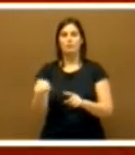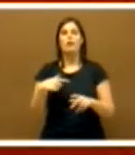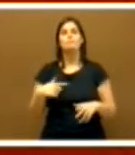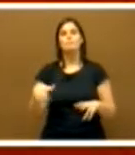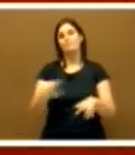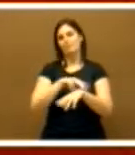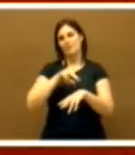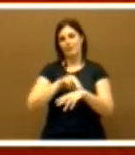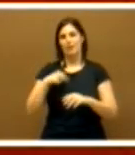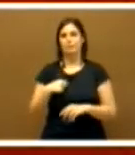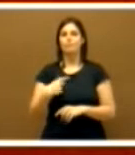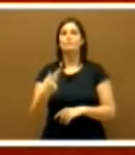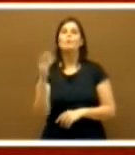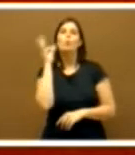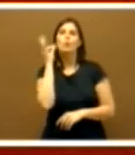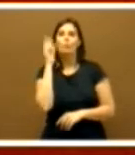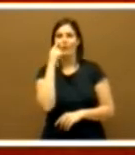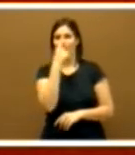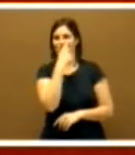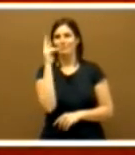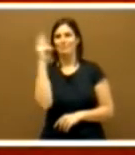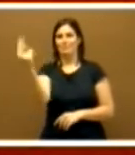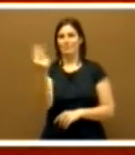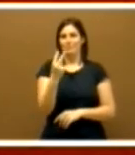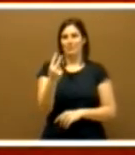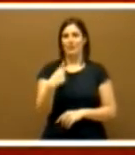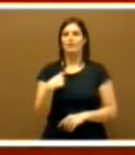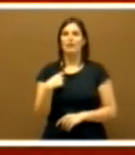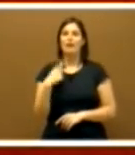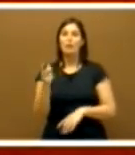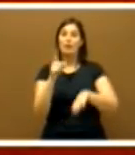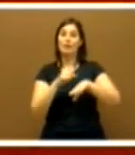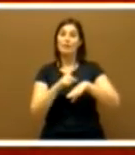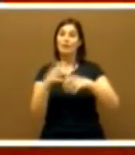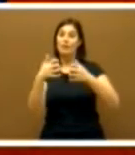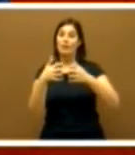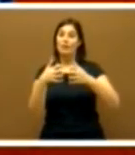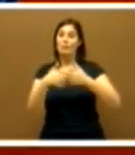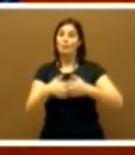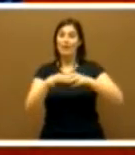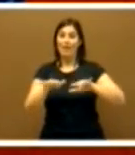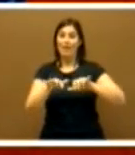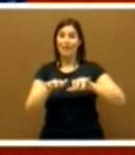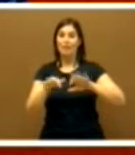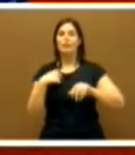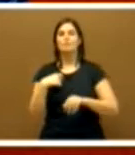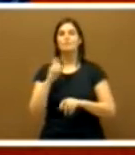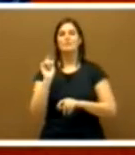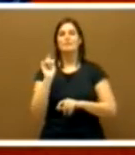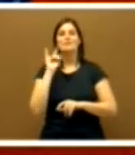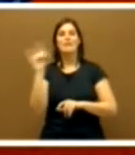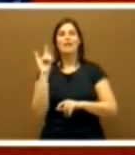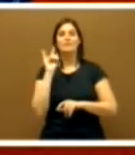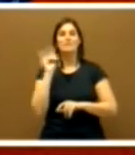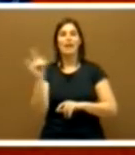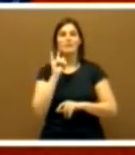la mirada de una mujer, el tac-tac de una máquina de escribir con la que redactaba